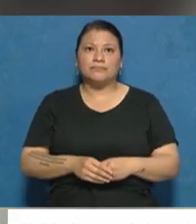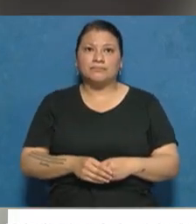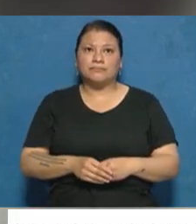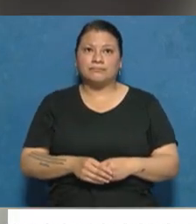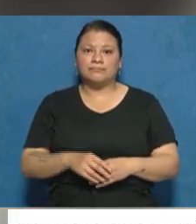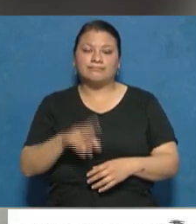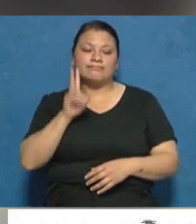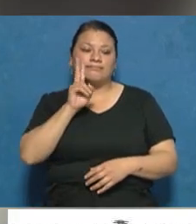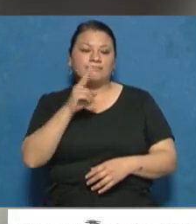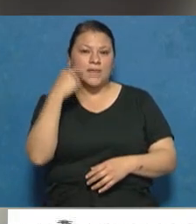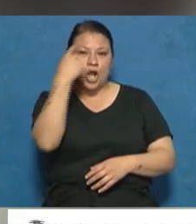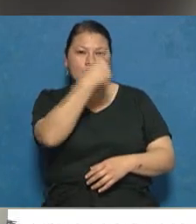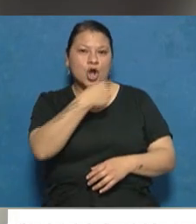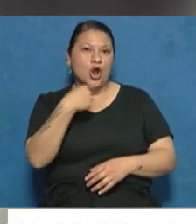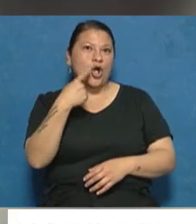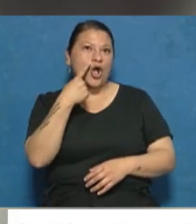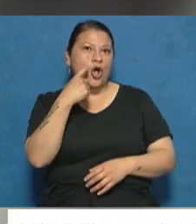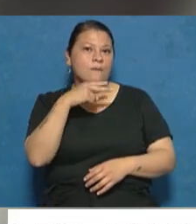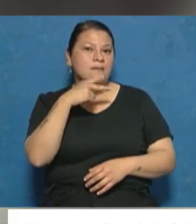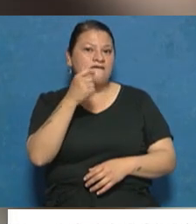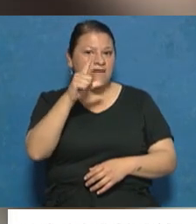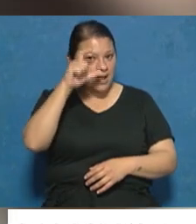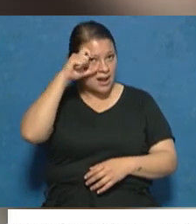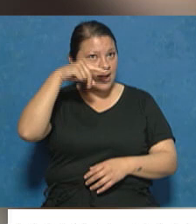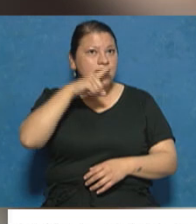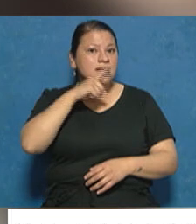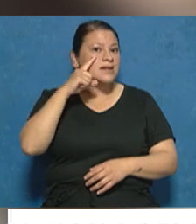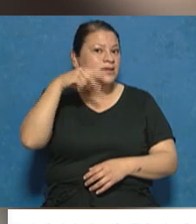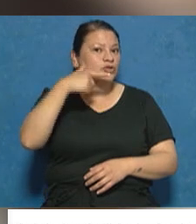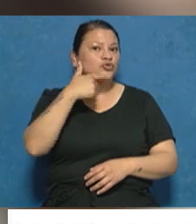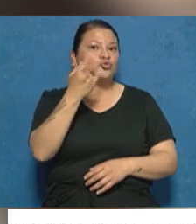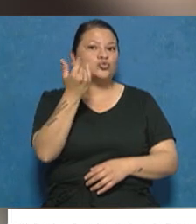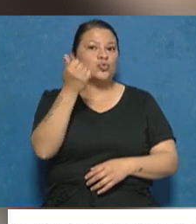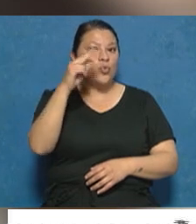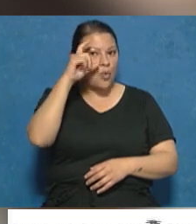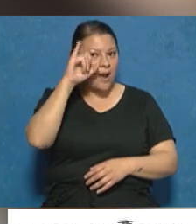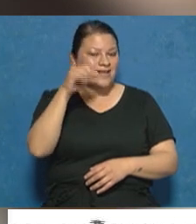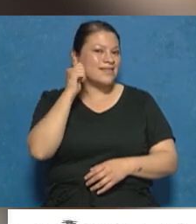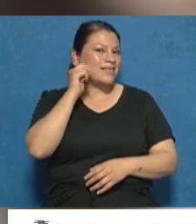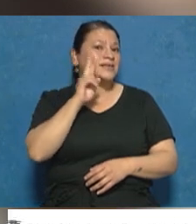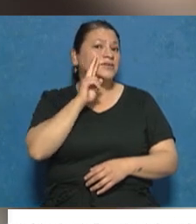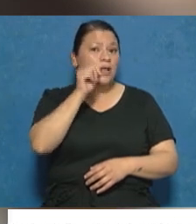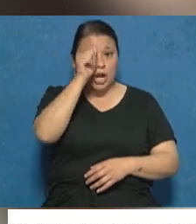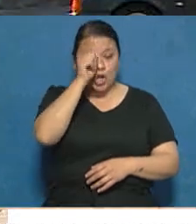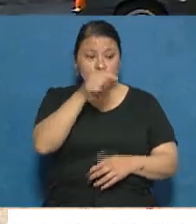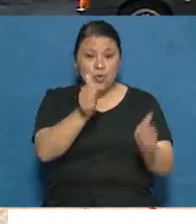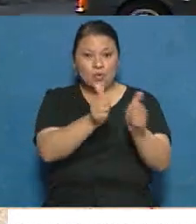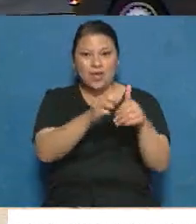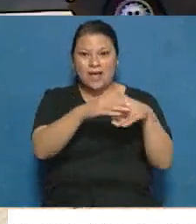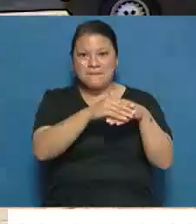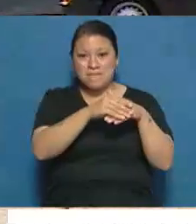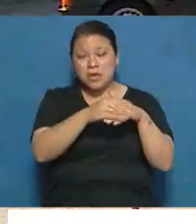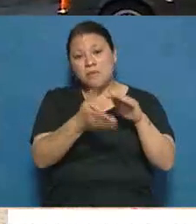Así le quedó el rostro a Valentín Suárez, de 19 años. El domingo, el joven fue junto a un amigo a ver un recital en un